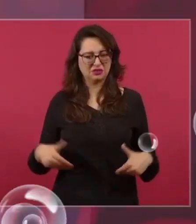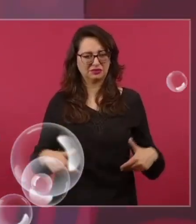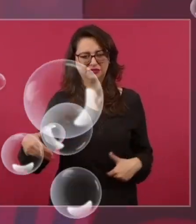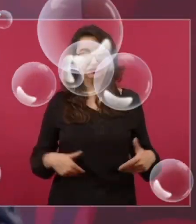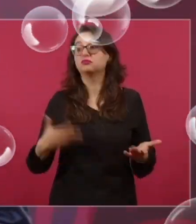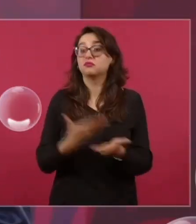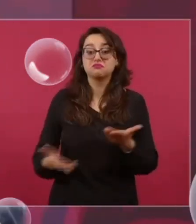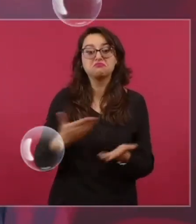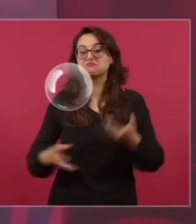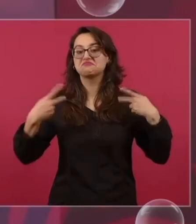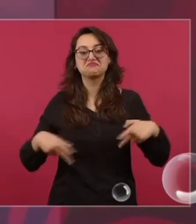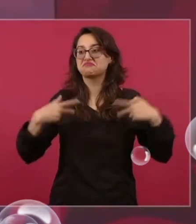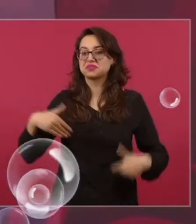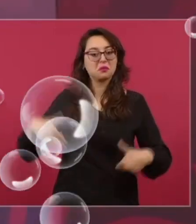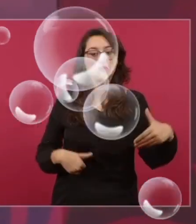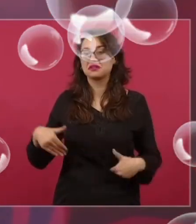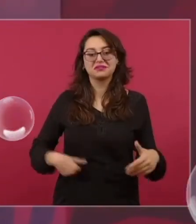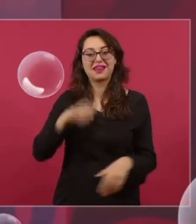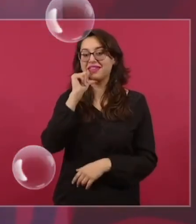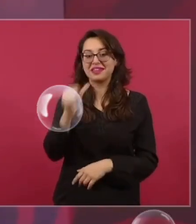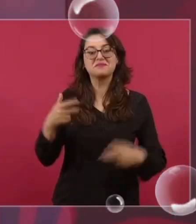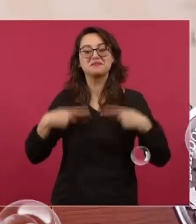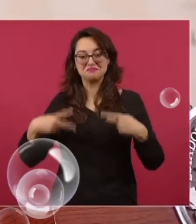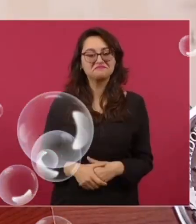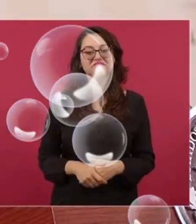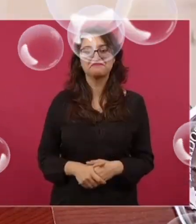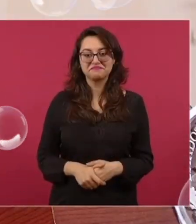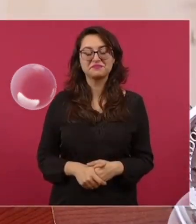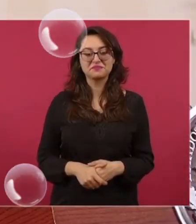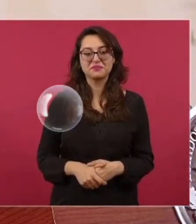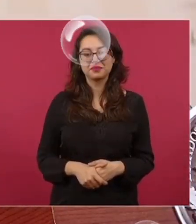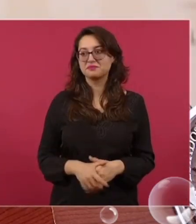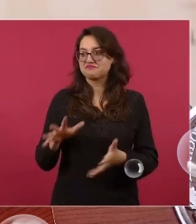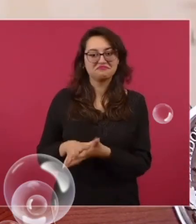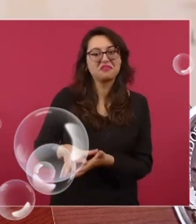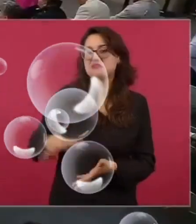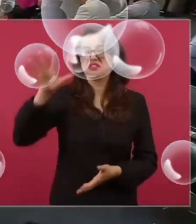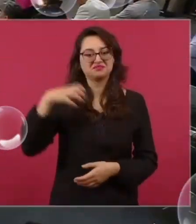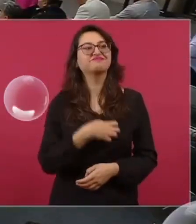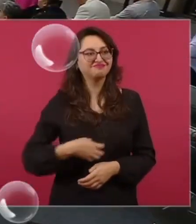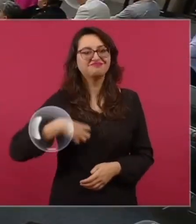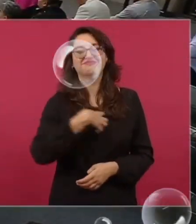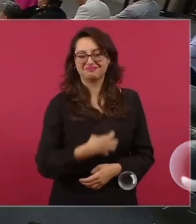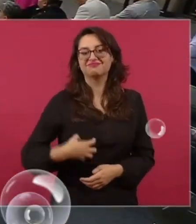Pues no hay mal humor ahora, la gente está contenta, la mayoría del pueblo.